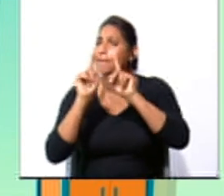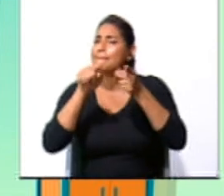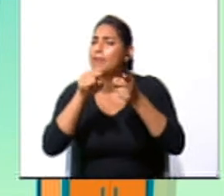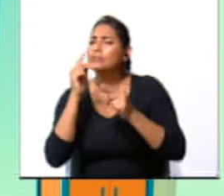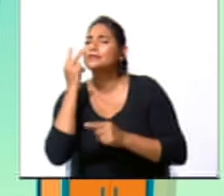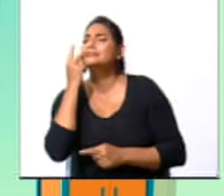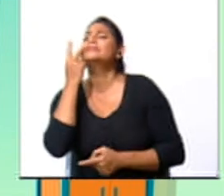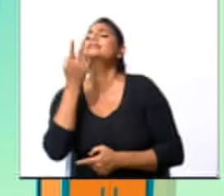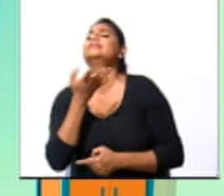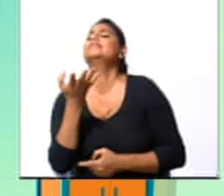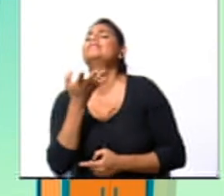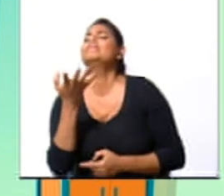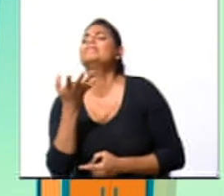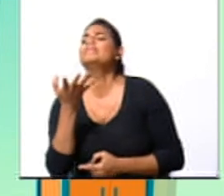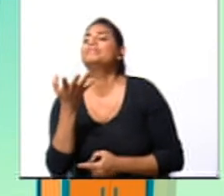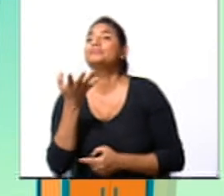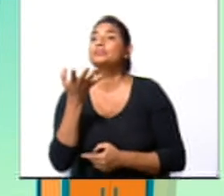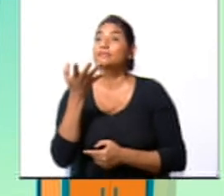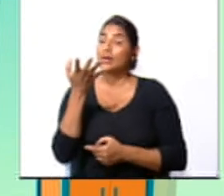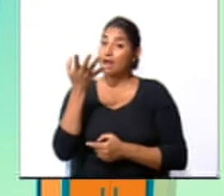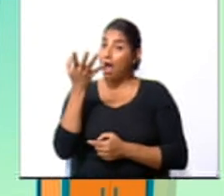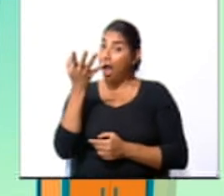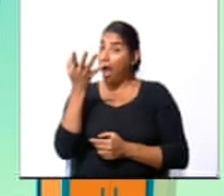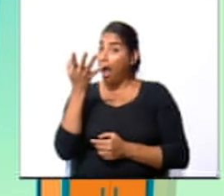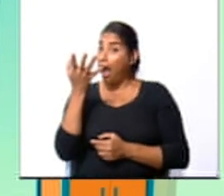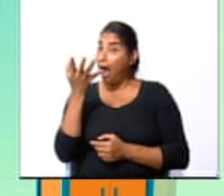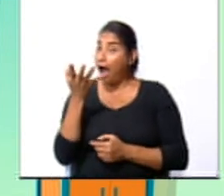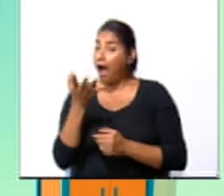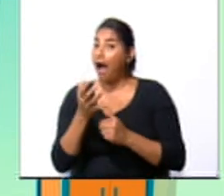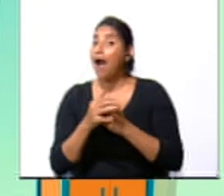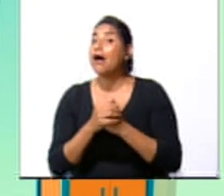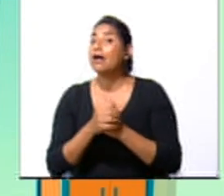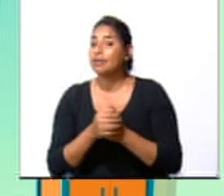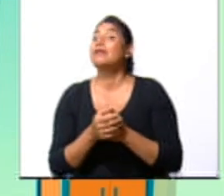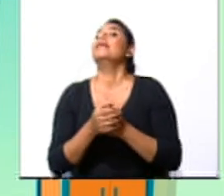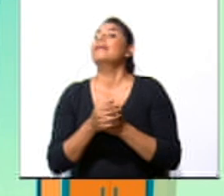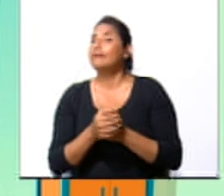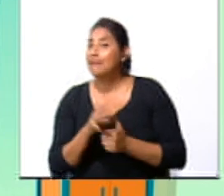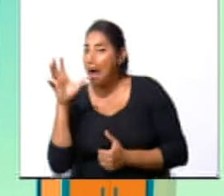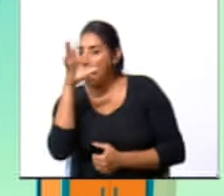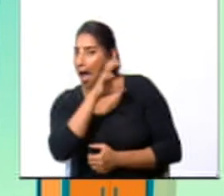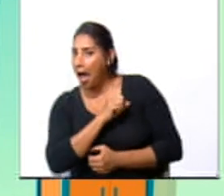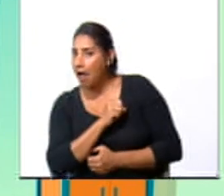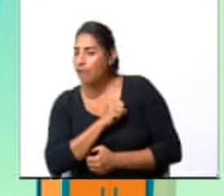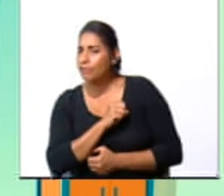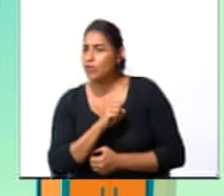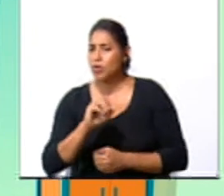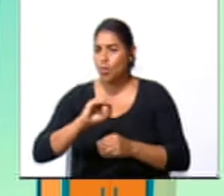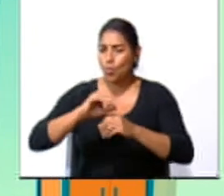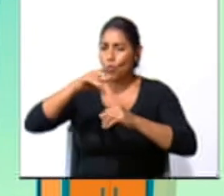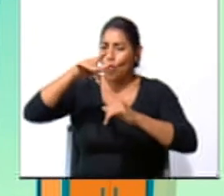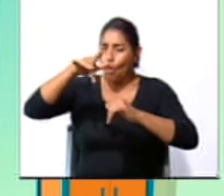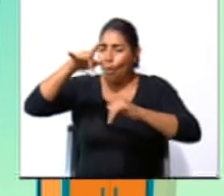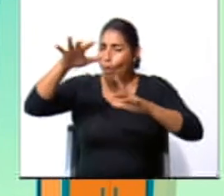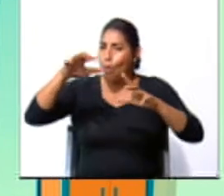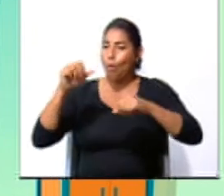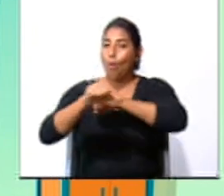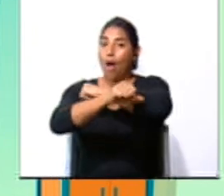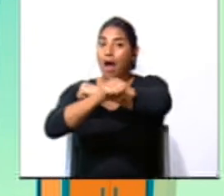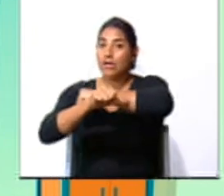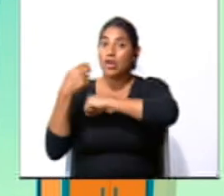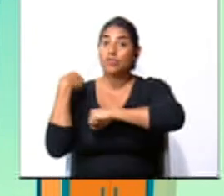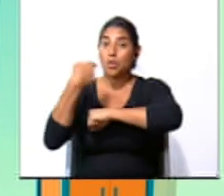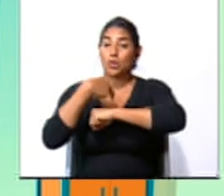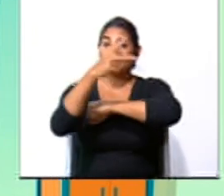a ir a, adivinen, a una joya arquitectónica de nuestro país que